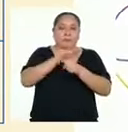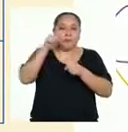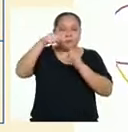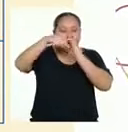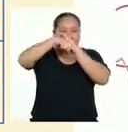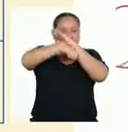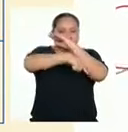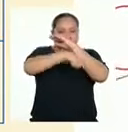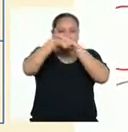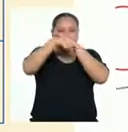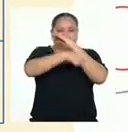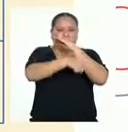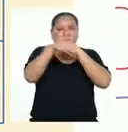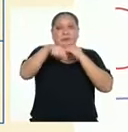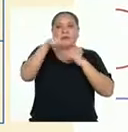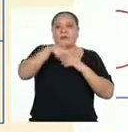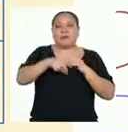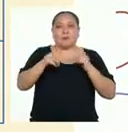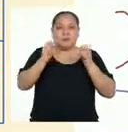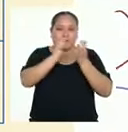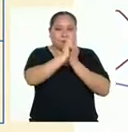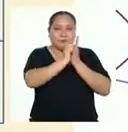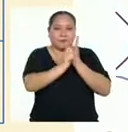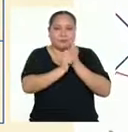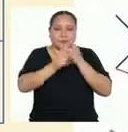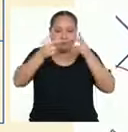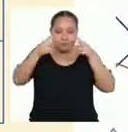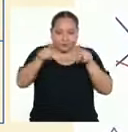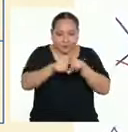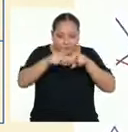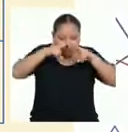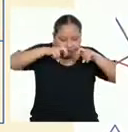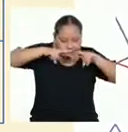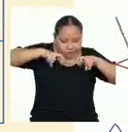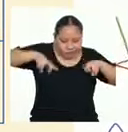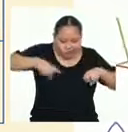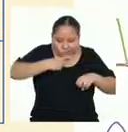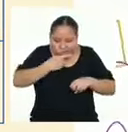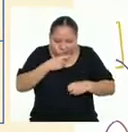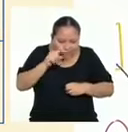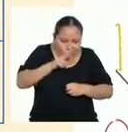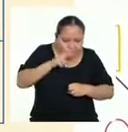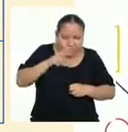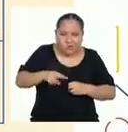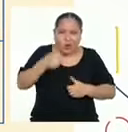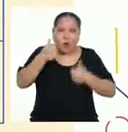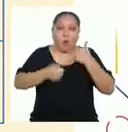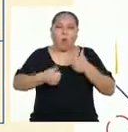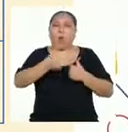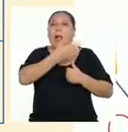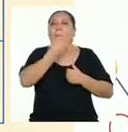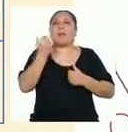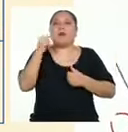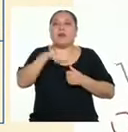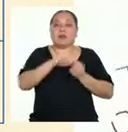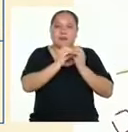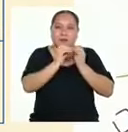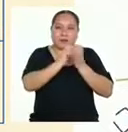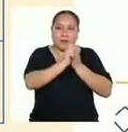profundice en nuestro texto. Además, con la autoevaluación podemos ir descubriendo qué nos queda por mejorar en nuestro trabajo.